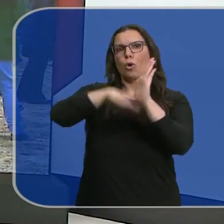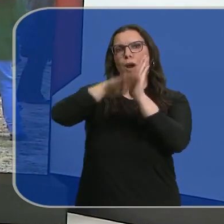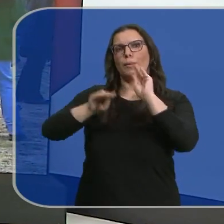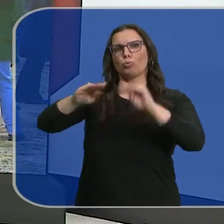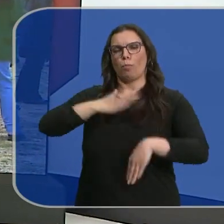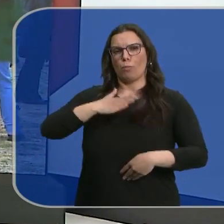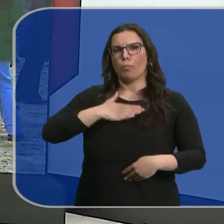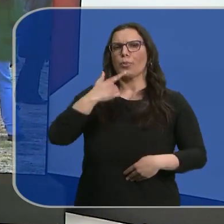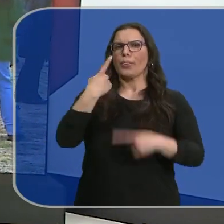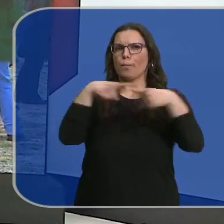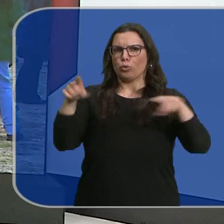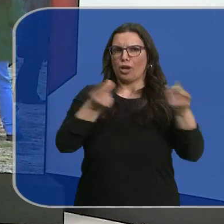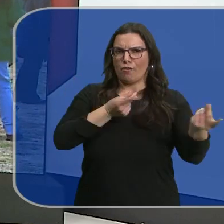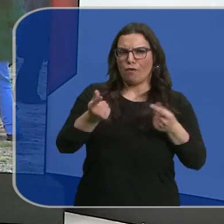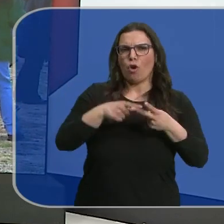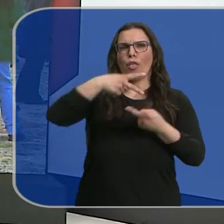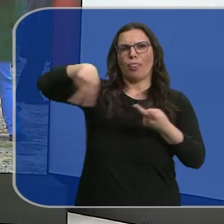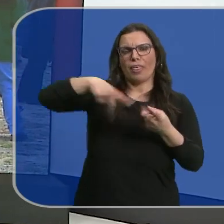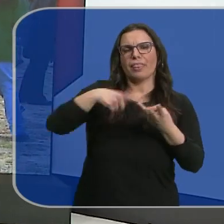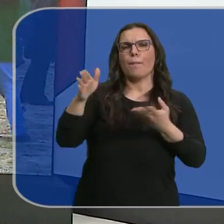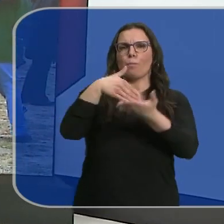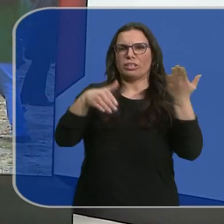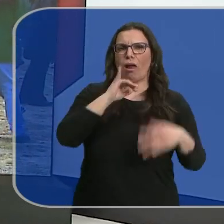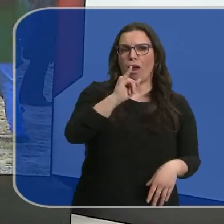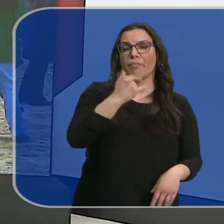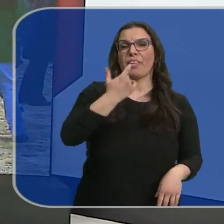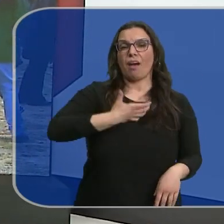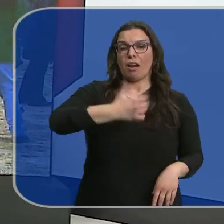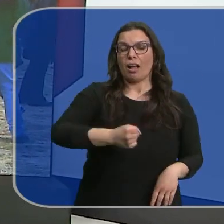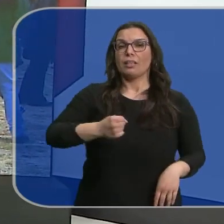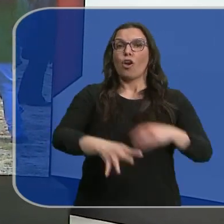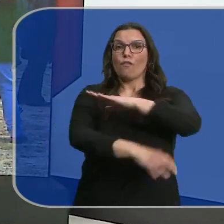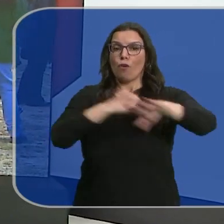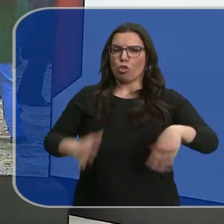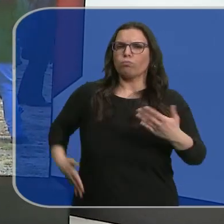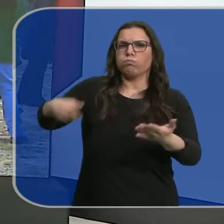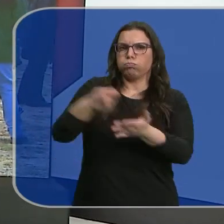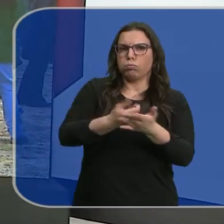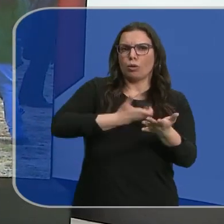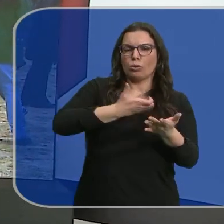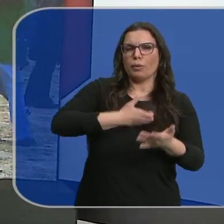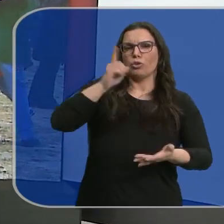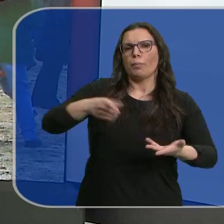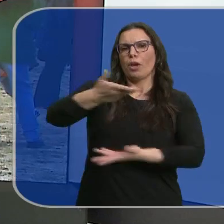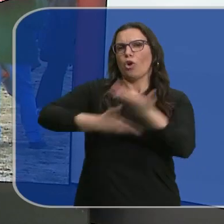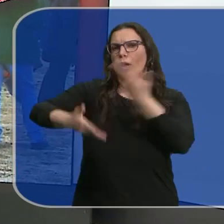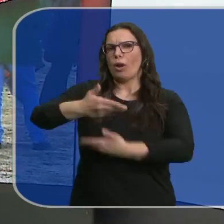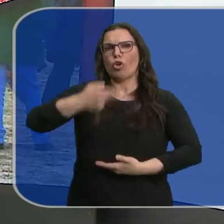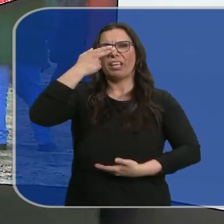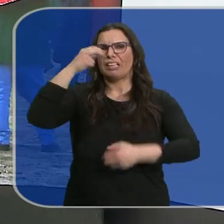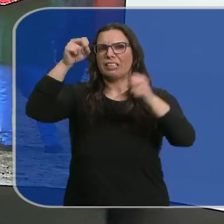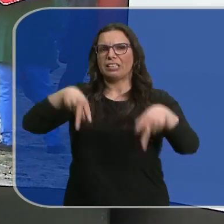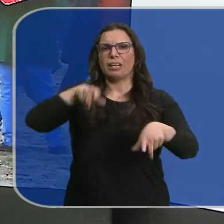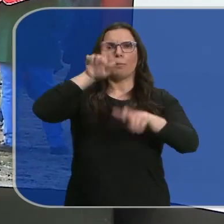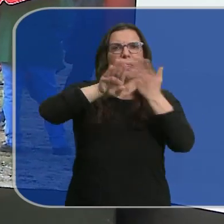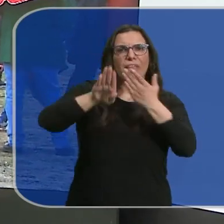Aseguran que habrá música folk, danza y poesía. El alcalde ha dicho que los fondos los va a aportar el Ayuntamiento y las colaboraciones desinteresadas